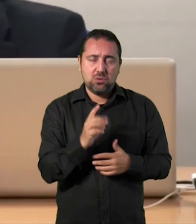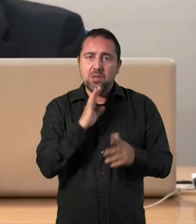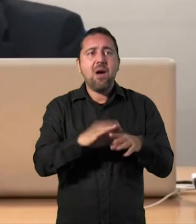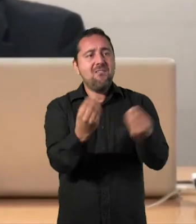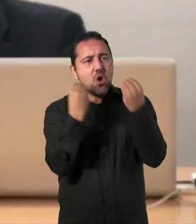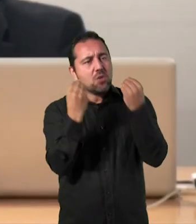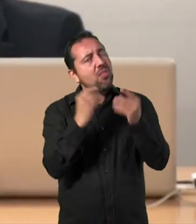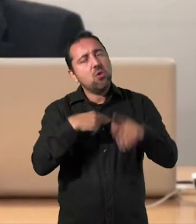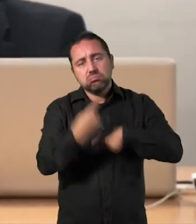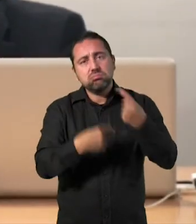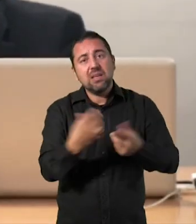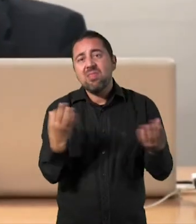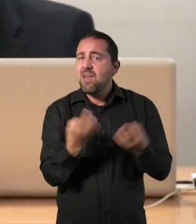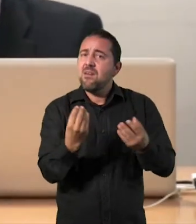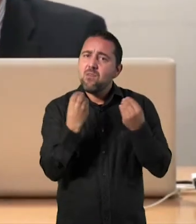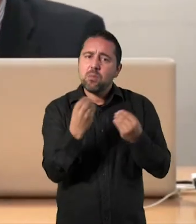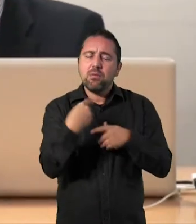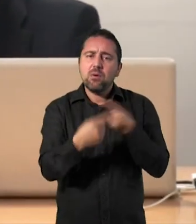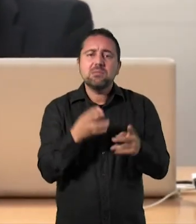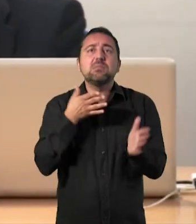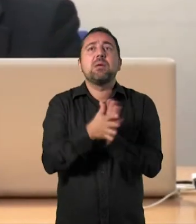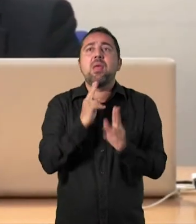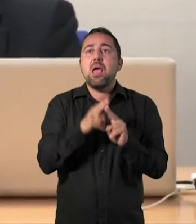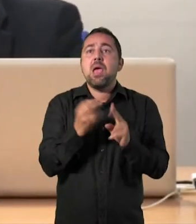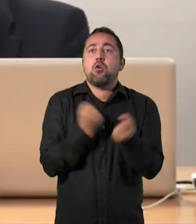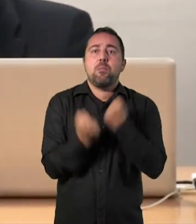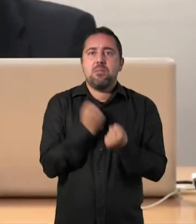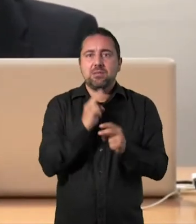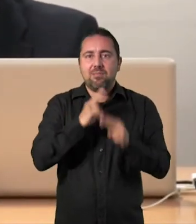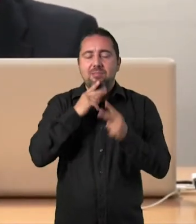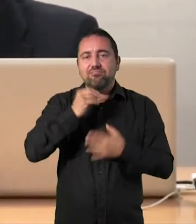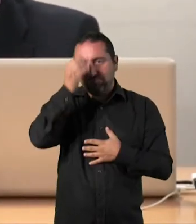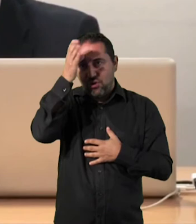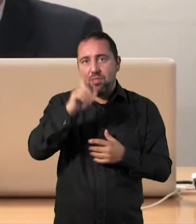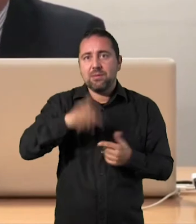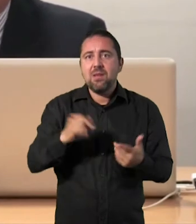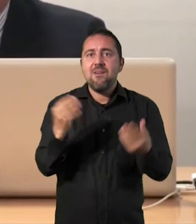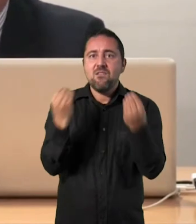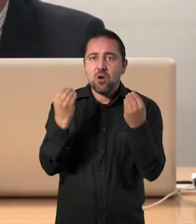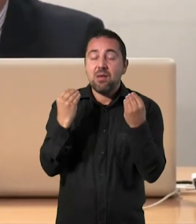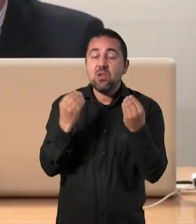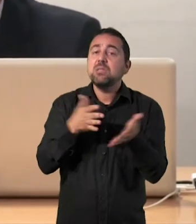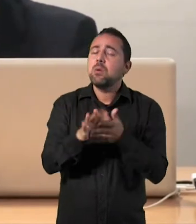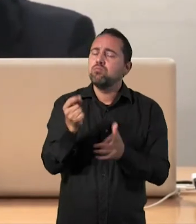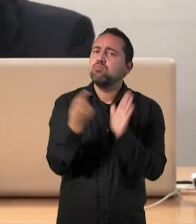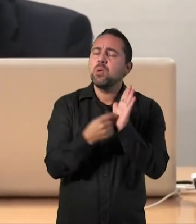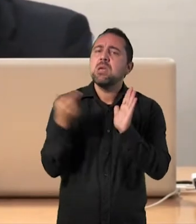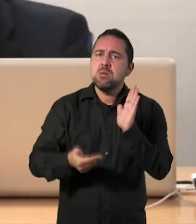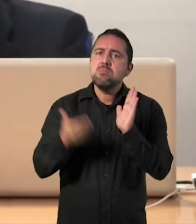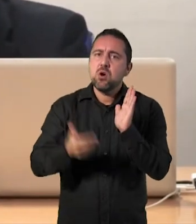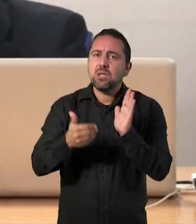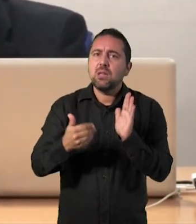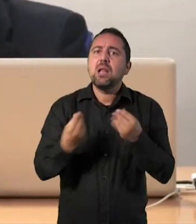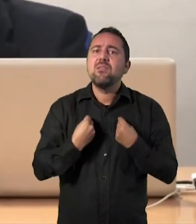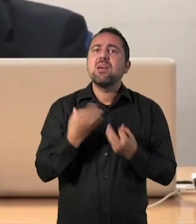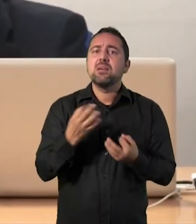estamos en la economía del conocimiento. Y la formación, bueno, pues es una parte tan importante en la vida de un emprendedor,